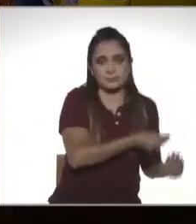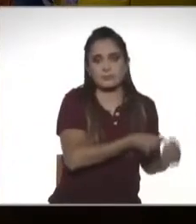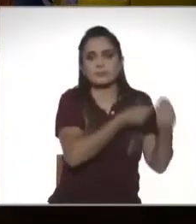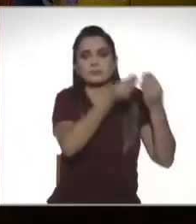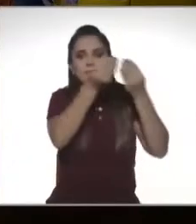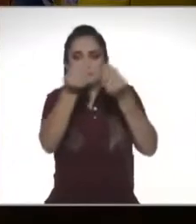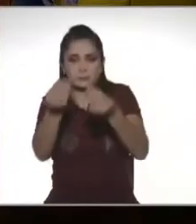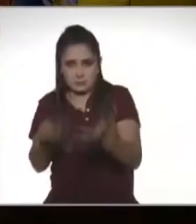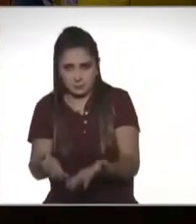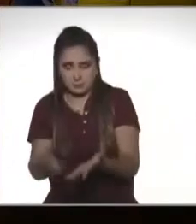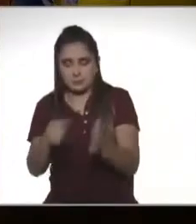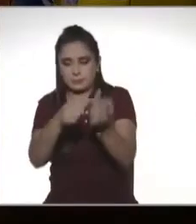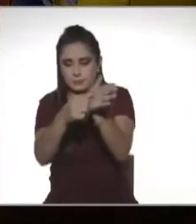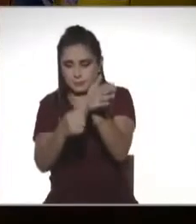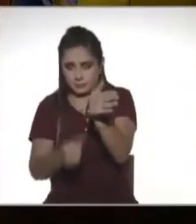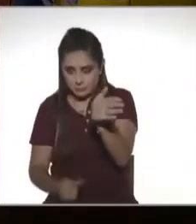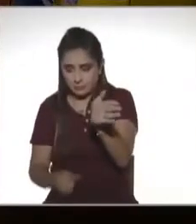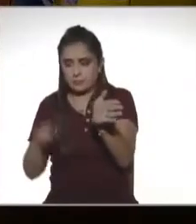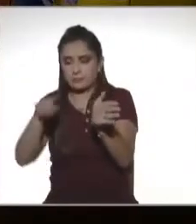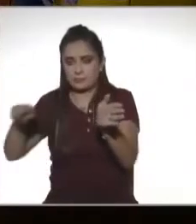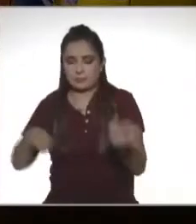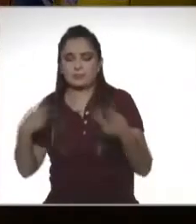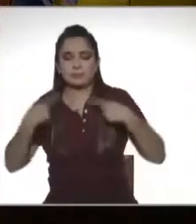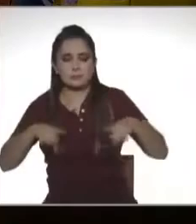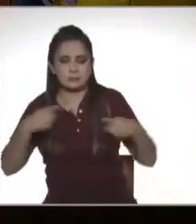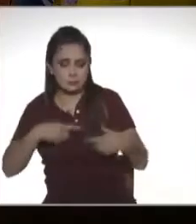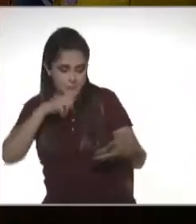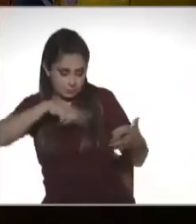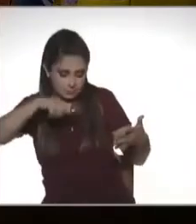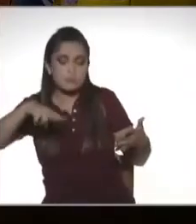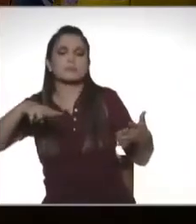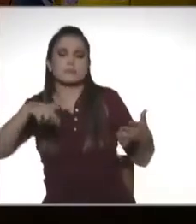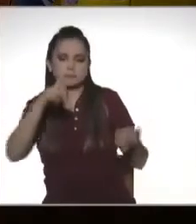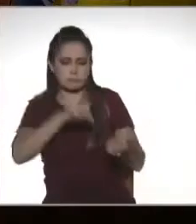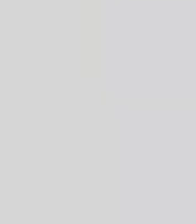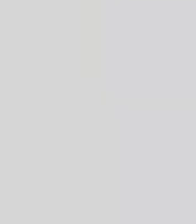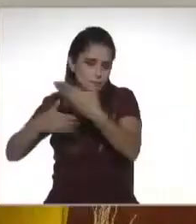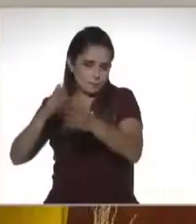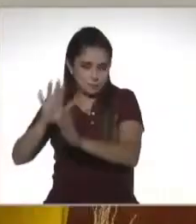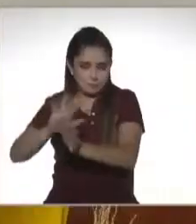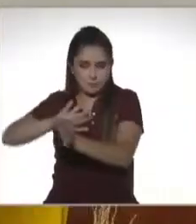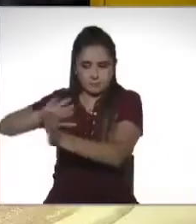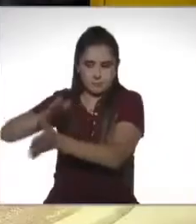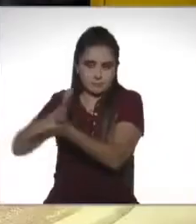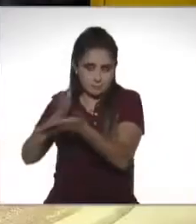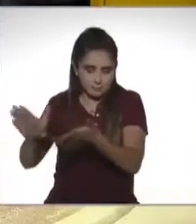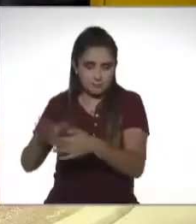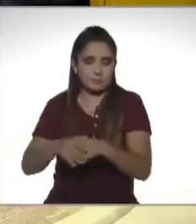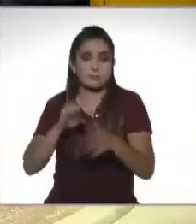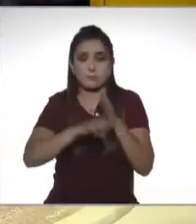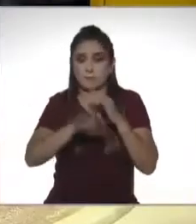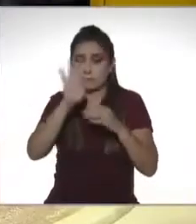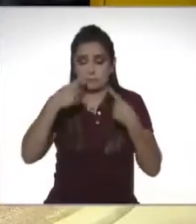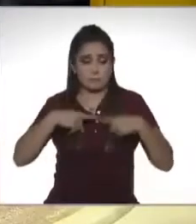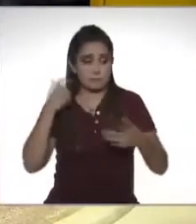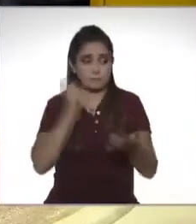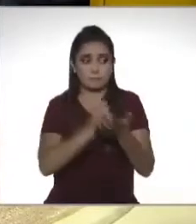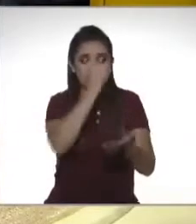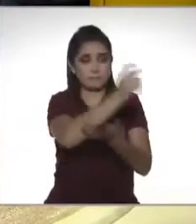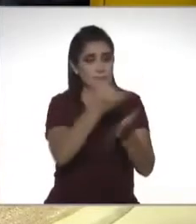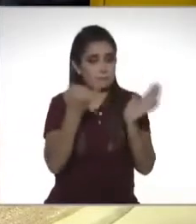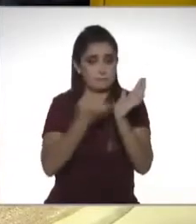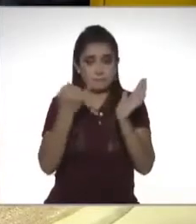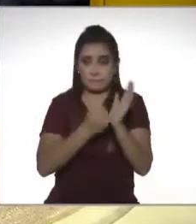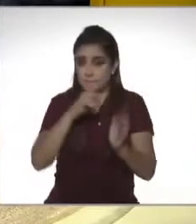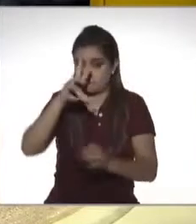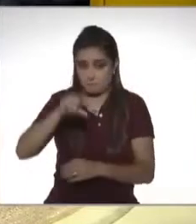elementos con los cuales nosotros como ciudadanos podamos desarrollarnos de manera libre y segura si alguien no paga los impuestos o las contribuciones